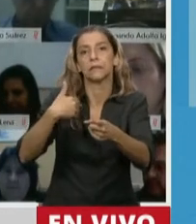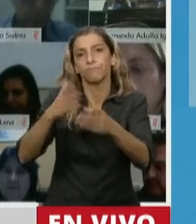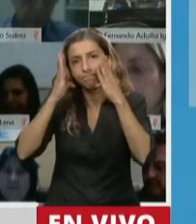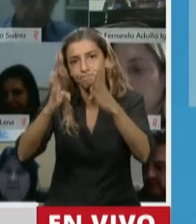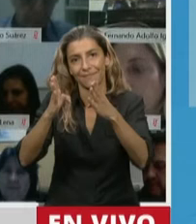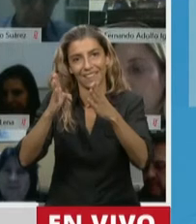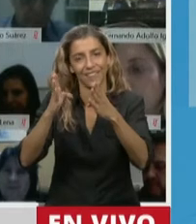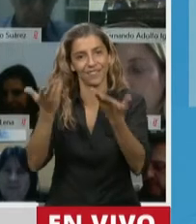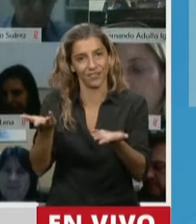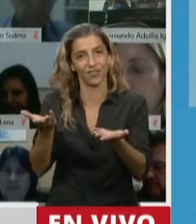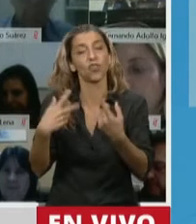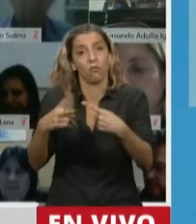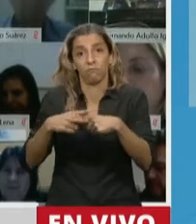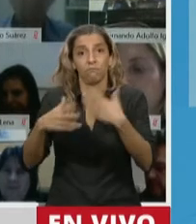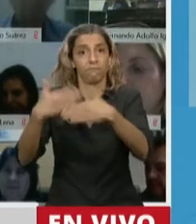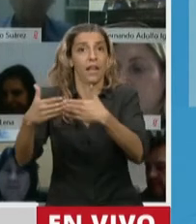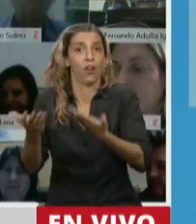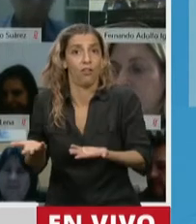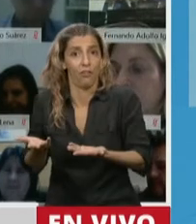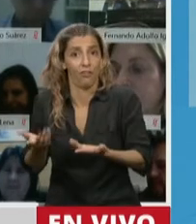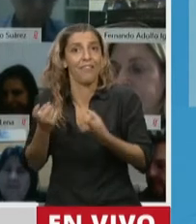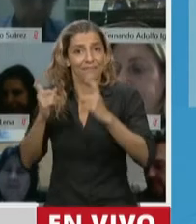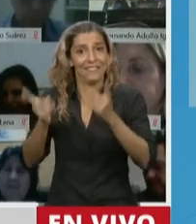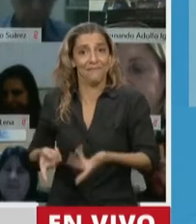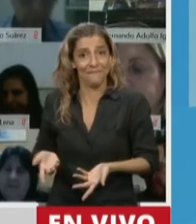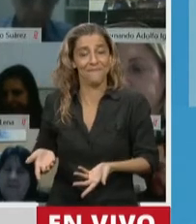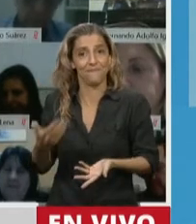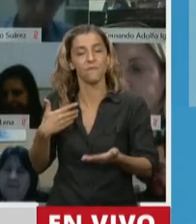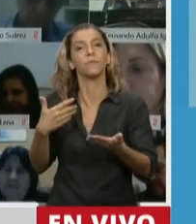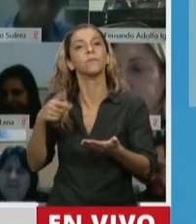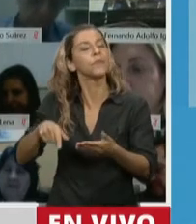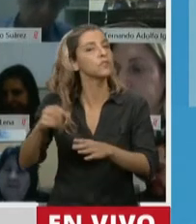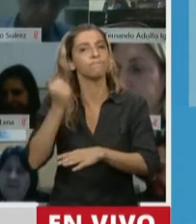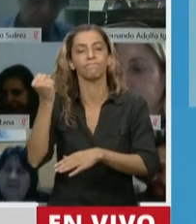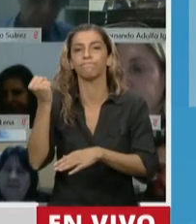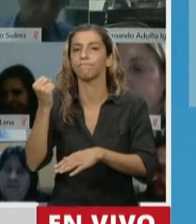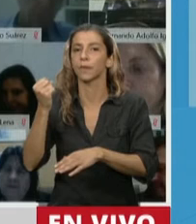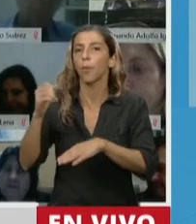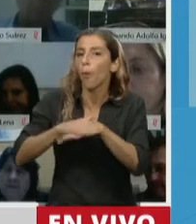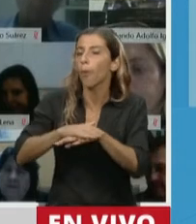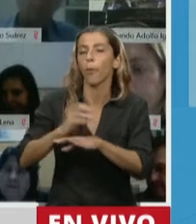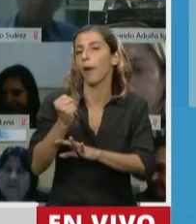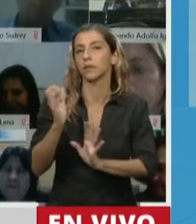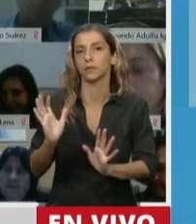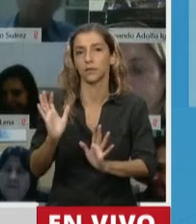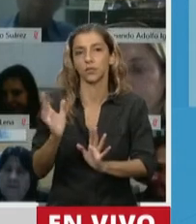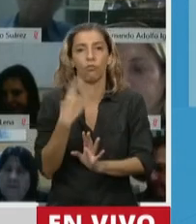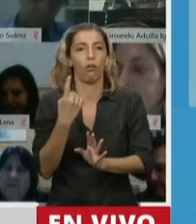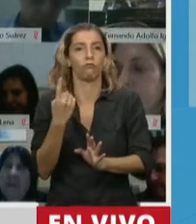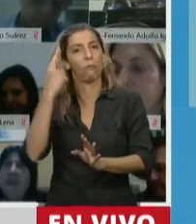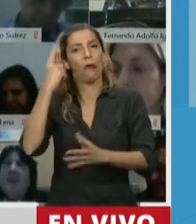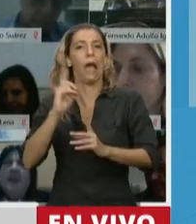disponible es algo elemental y no resiste ningún rechazo lógico.